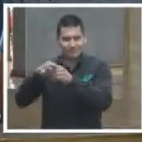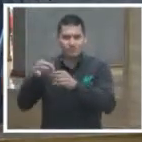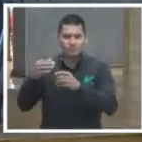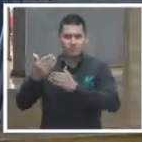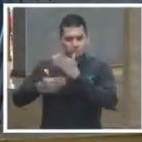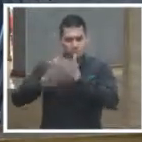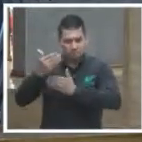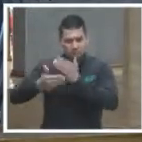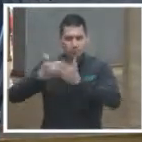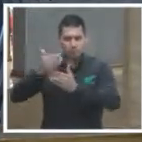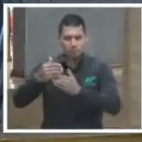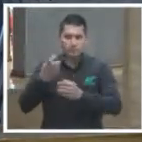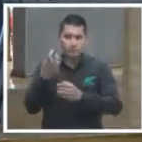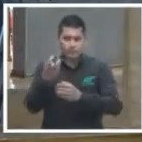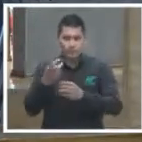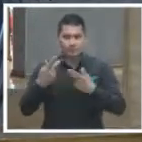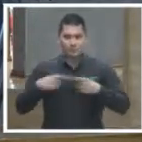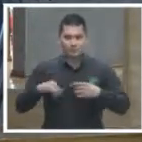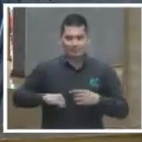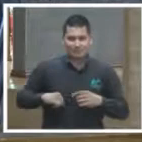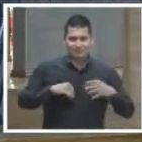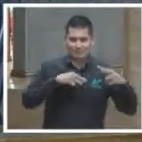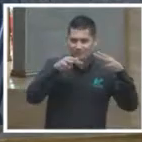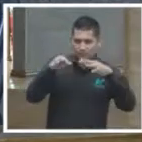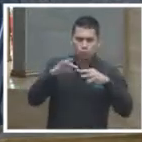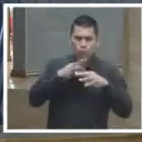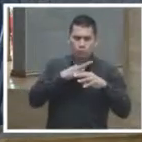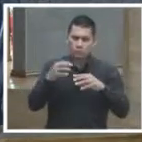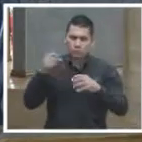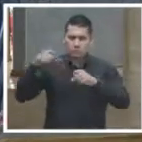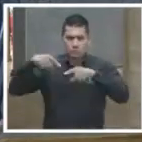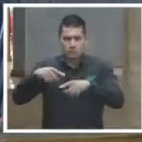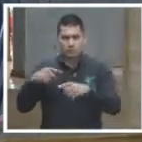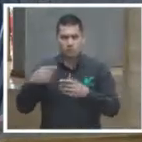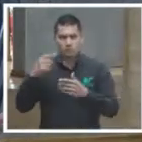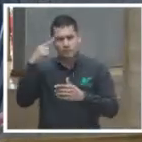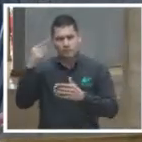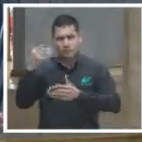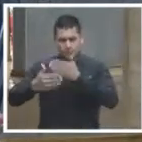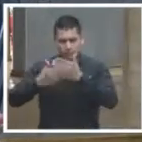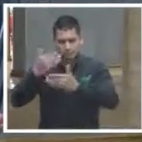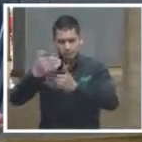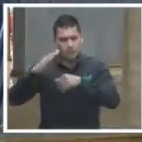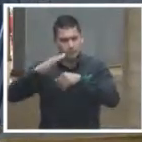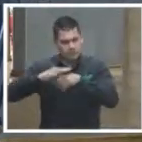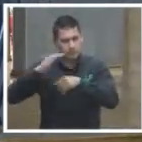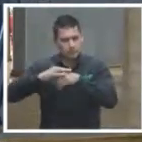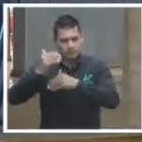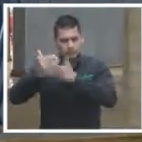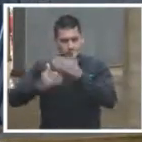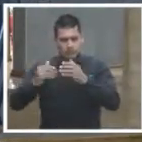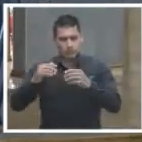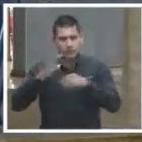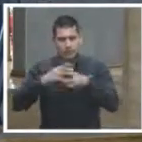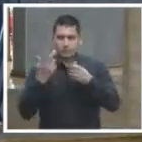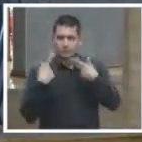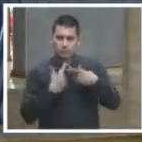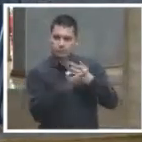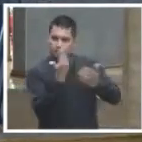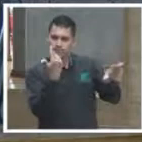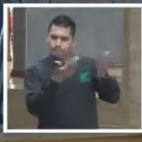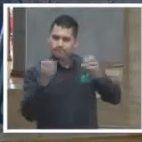quizás se puede aprovechar eso para tratar de justamente de captar más de incorporar a más